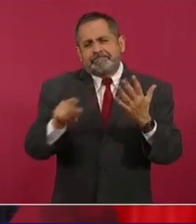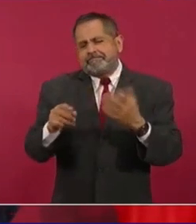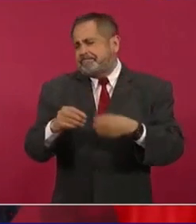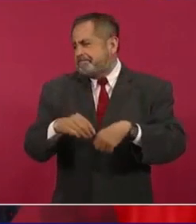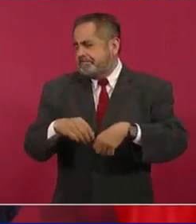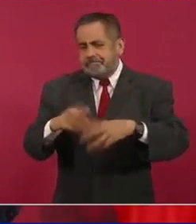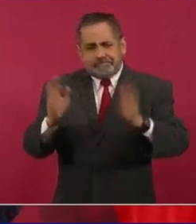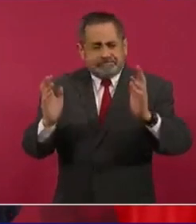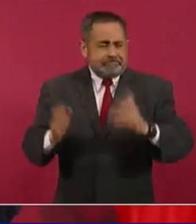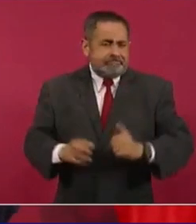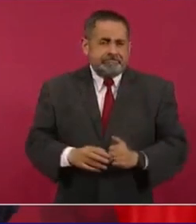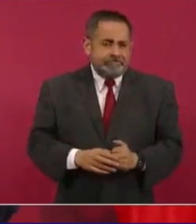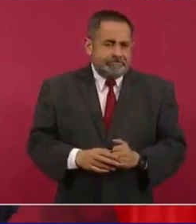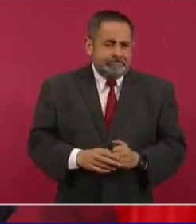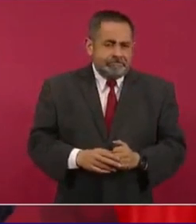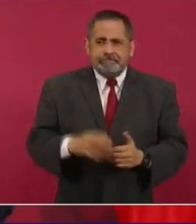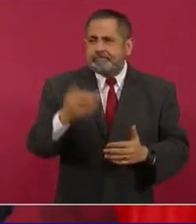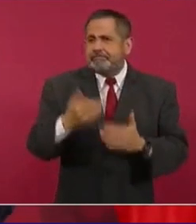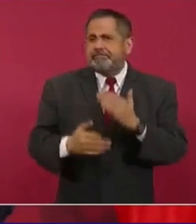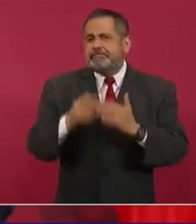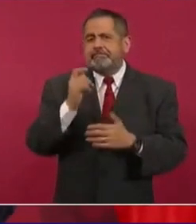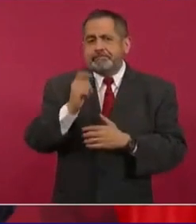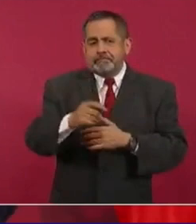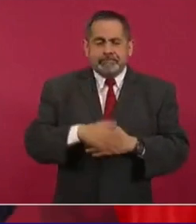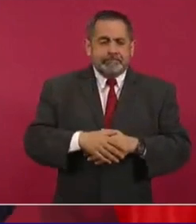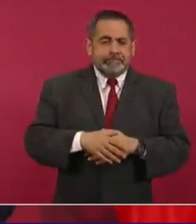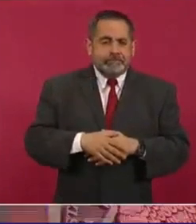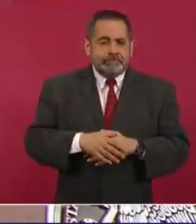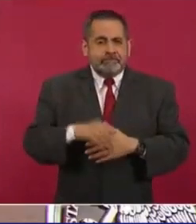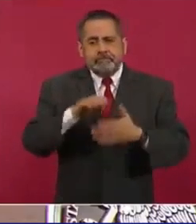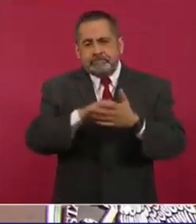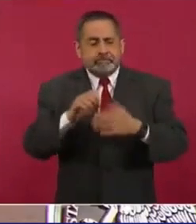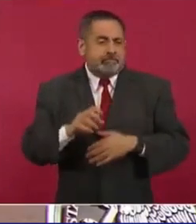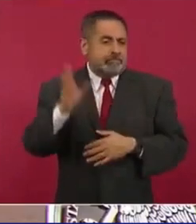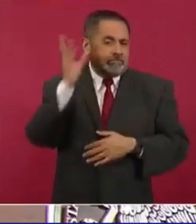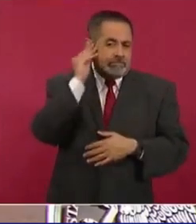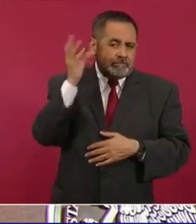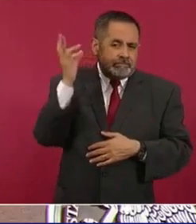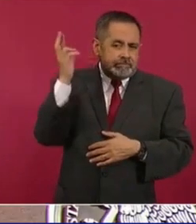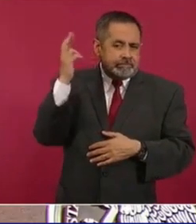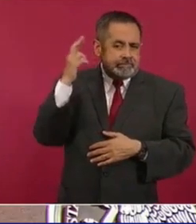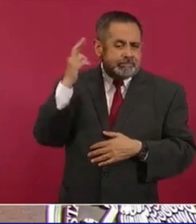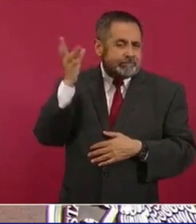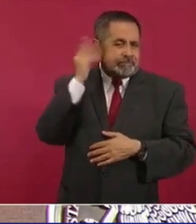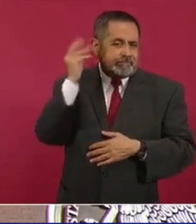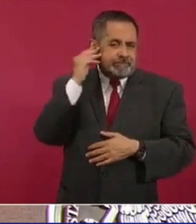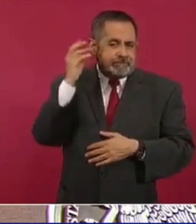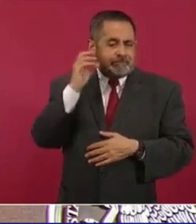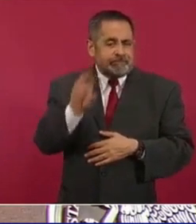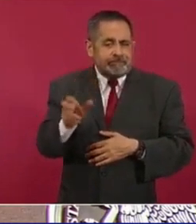cosas. Hace falta que haya radios comunitarias, por ejemplo,